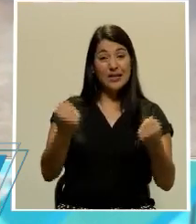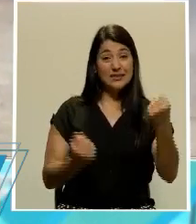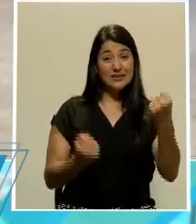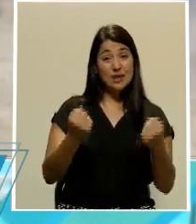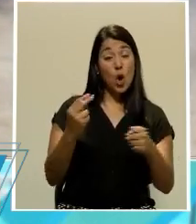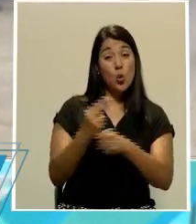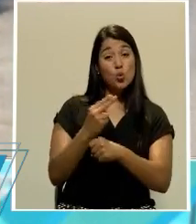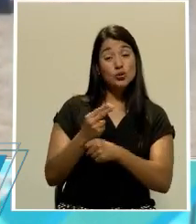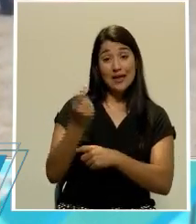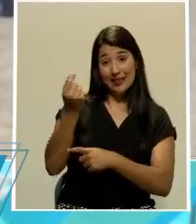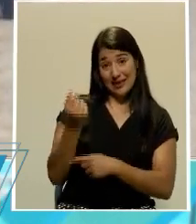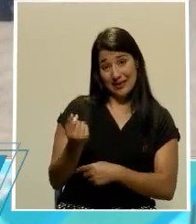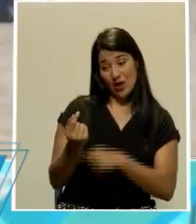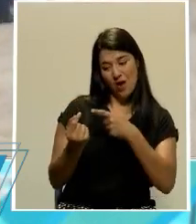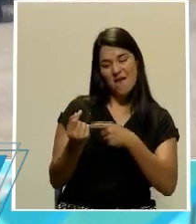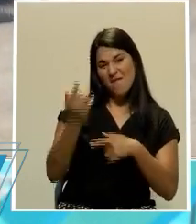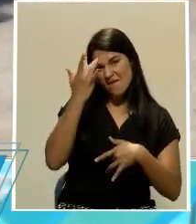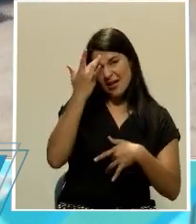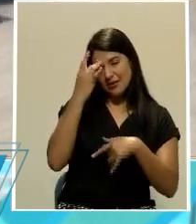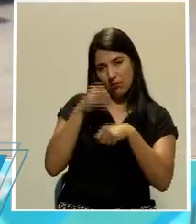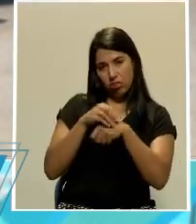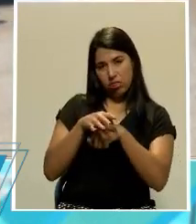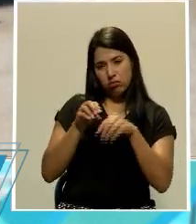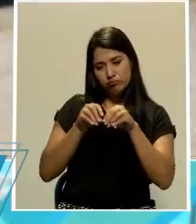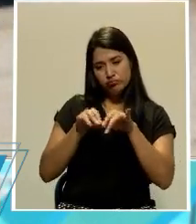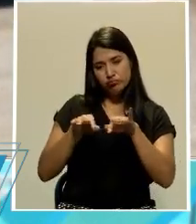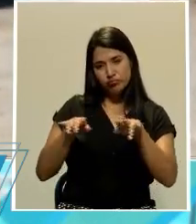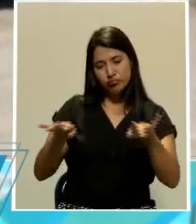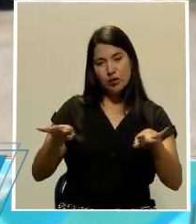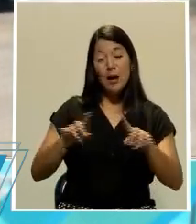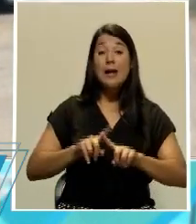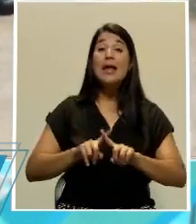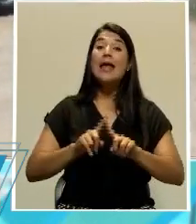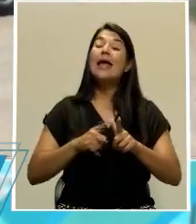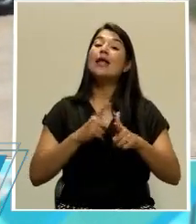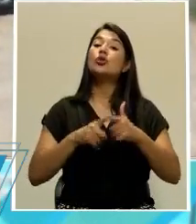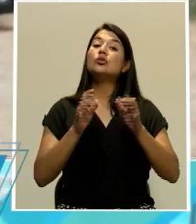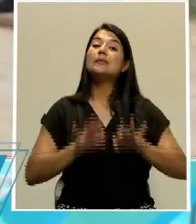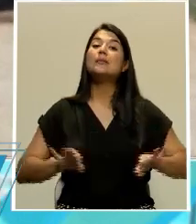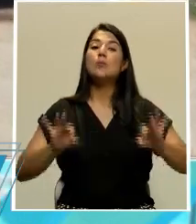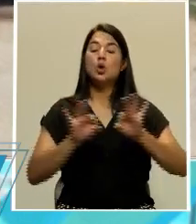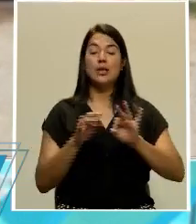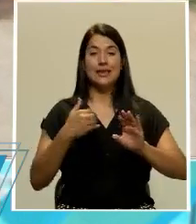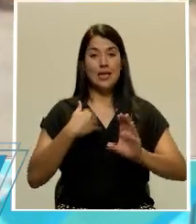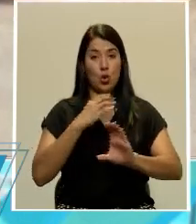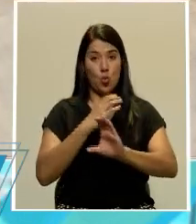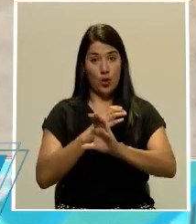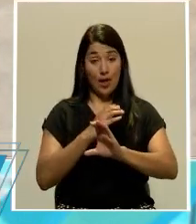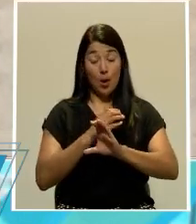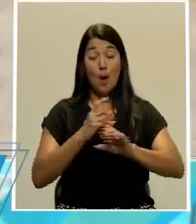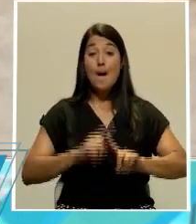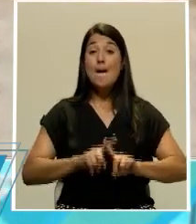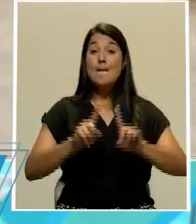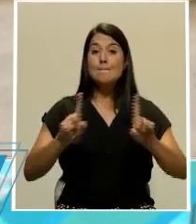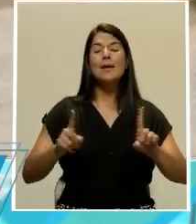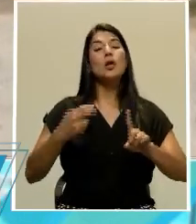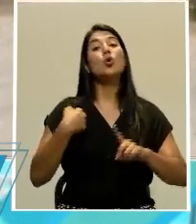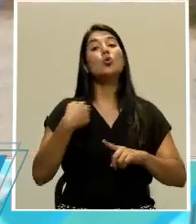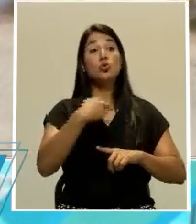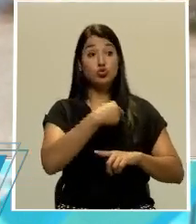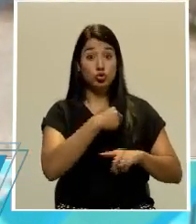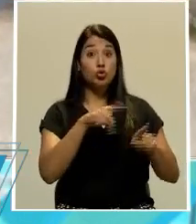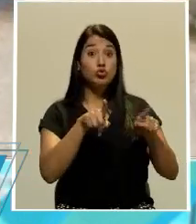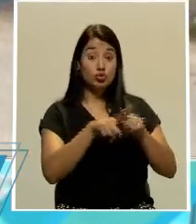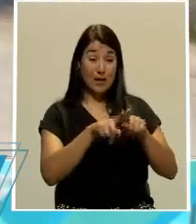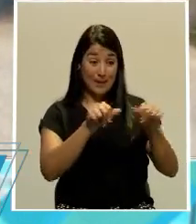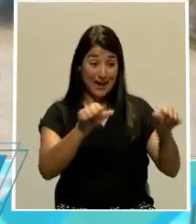también de contagio y es importante tener ese cuidado, sino que además establecimos y solicitamos como sector, fuimos el primer sector que